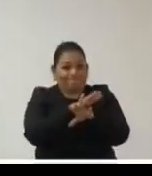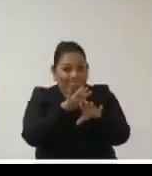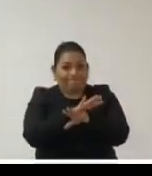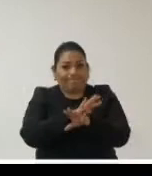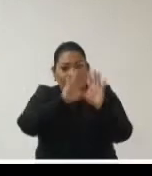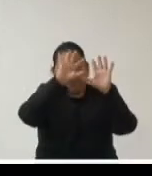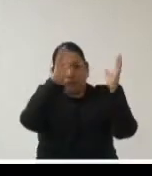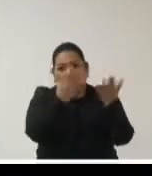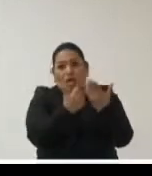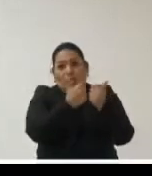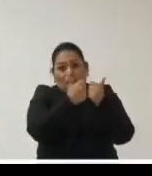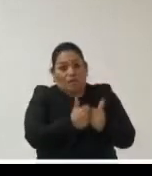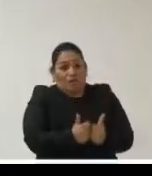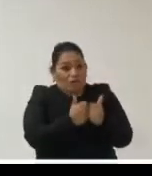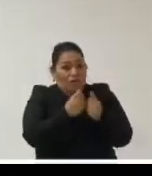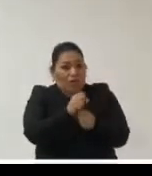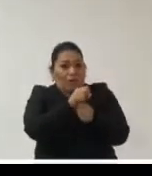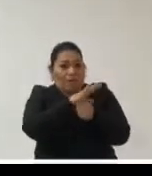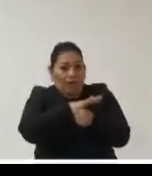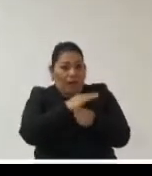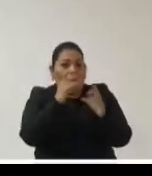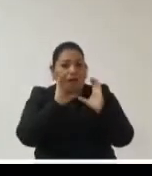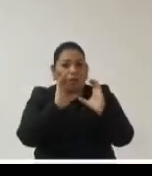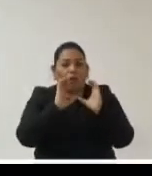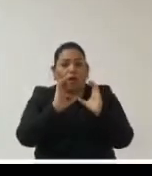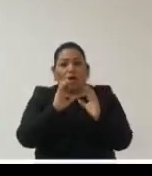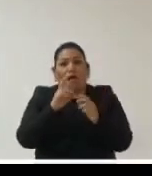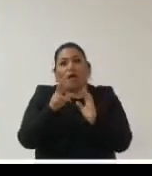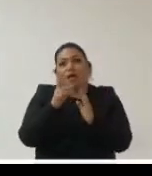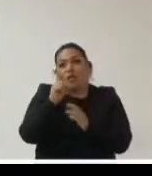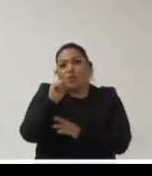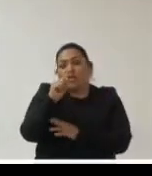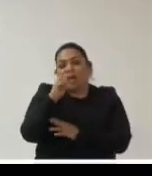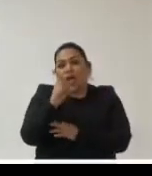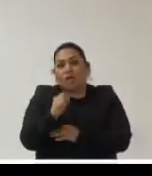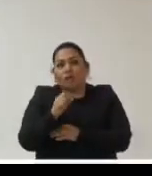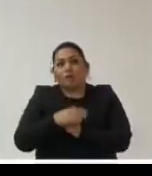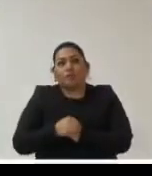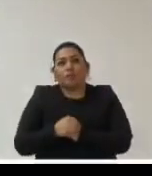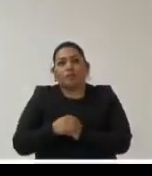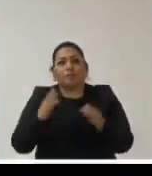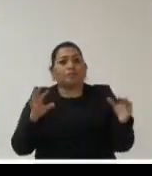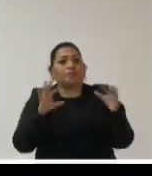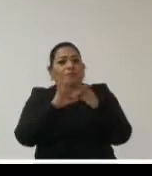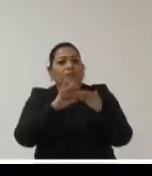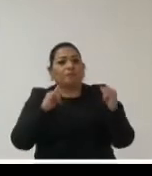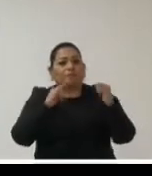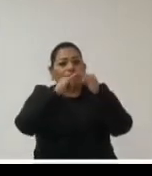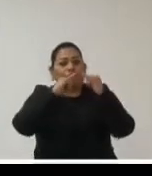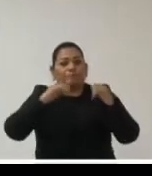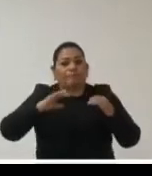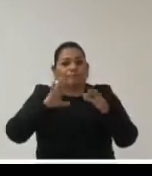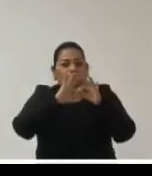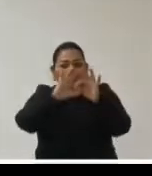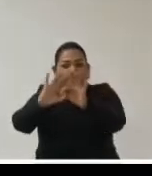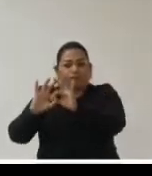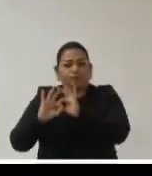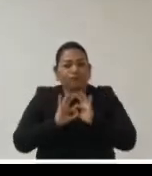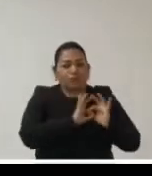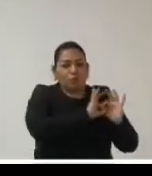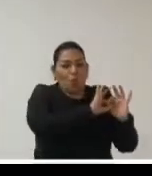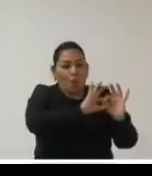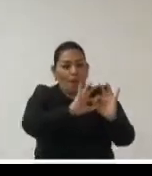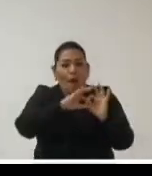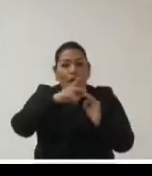llegó para quedarse la discusión sobre protección de datos personales coordinar los esfuerzos entre las instituciones para fortalecer la confianza del sector público